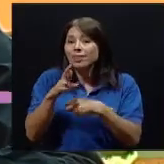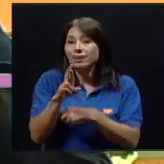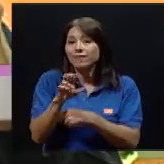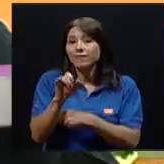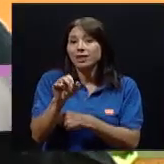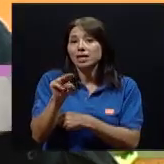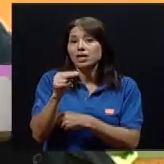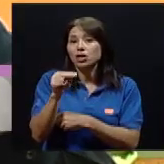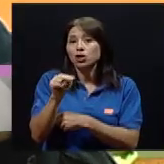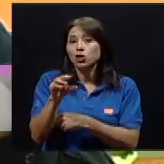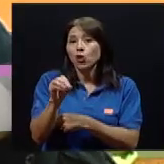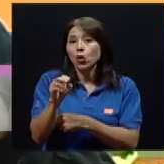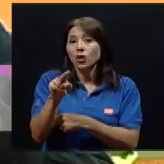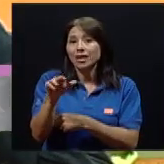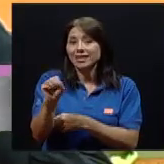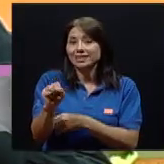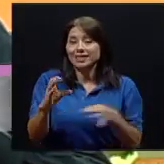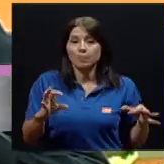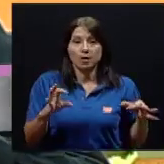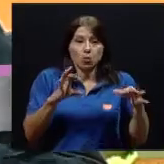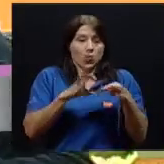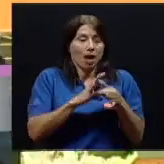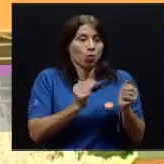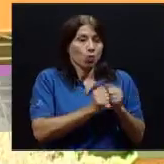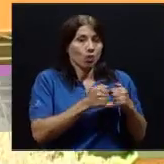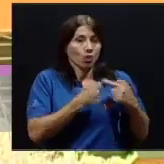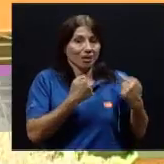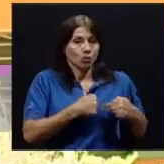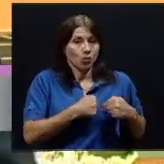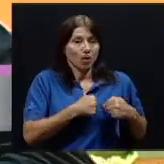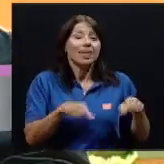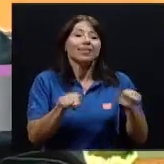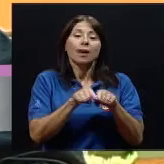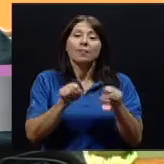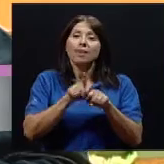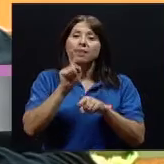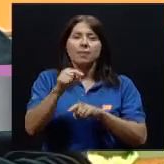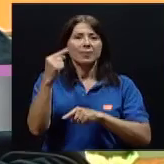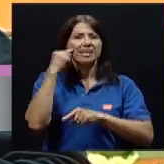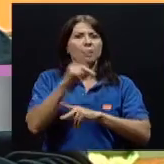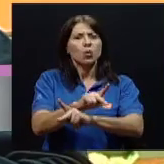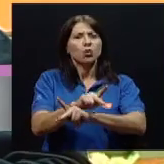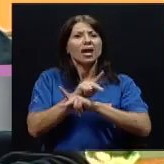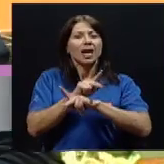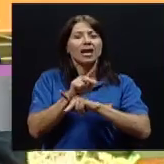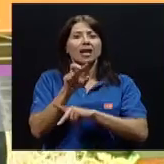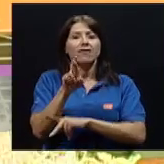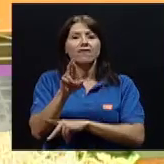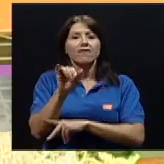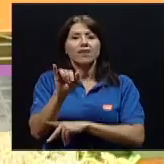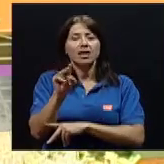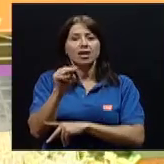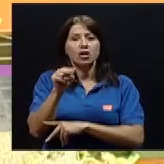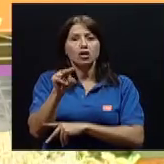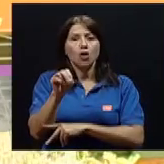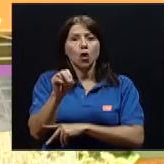vinculado con la falla cardíaca, sino además cómo proteger esos riñones. ¿Qué hacer para evitar que se lesionen más,